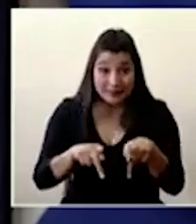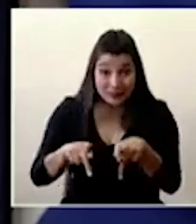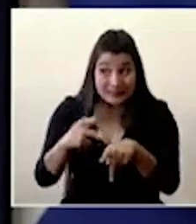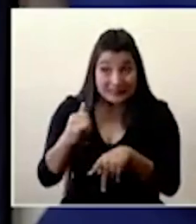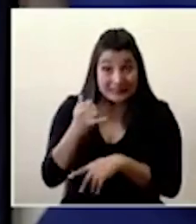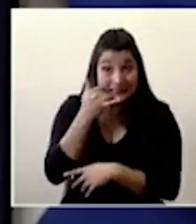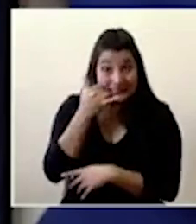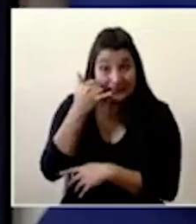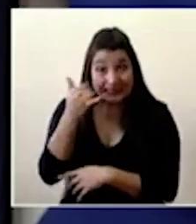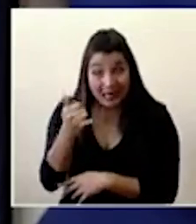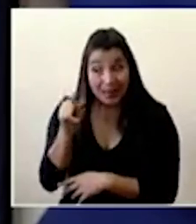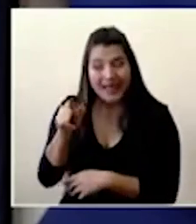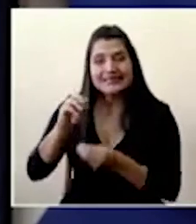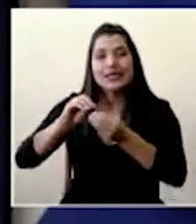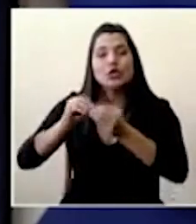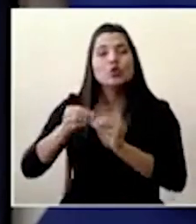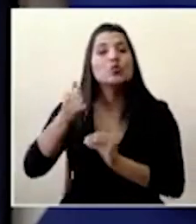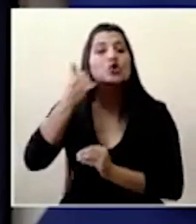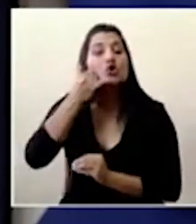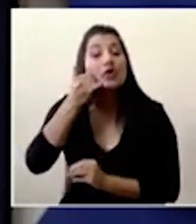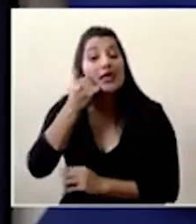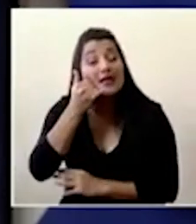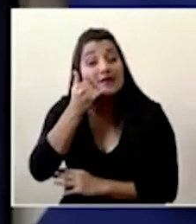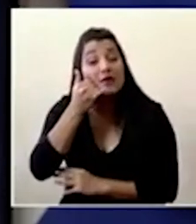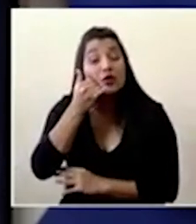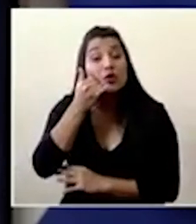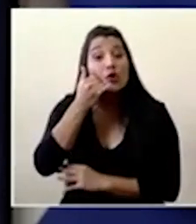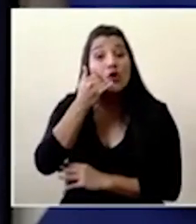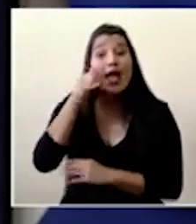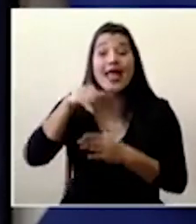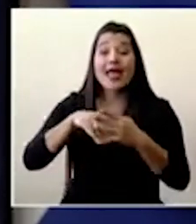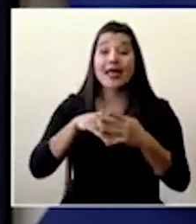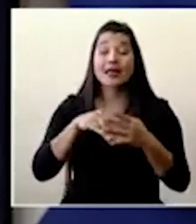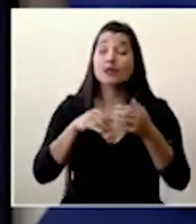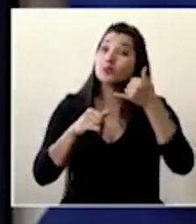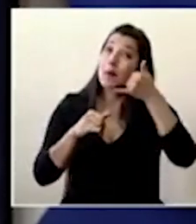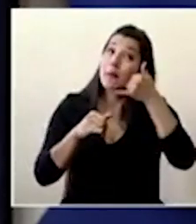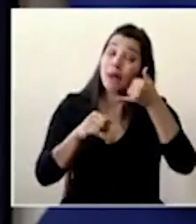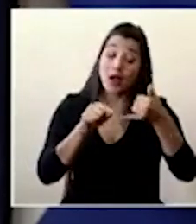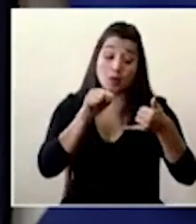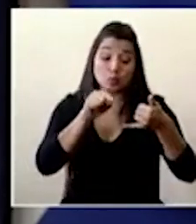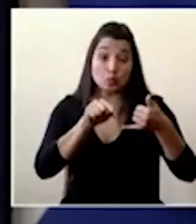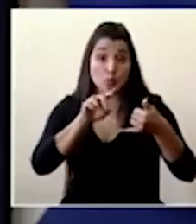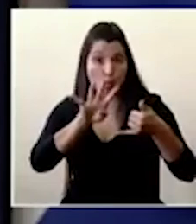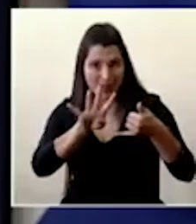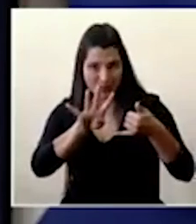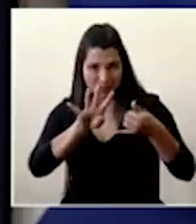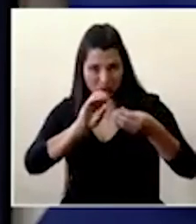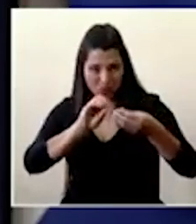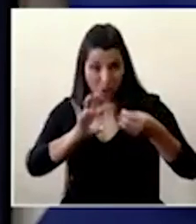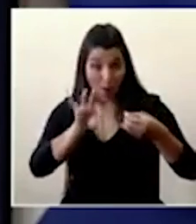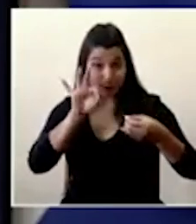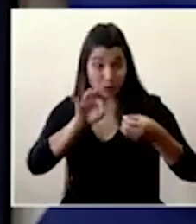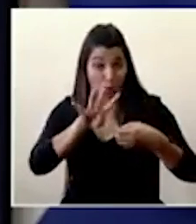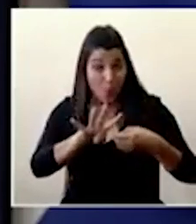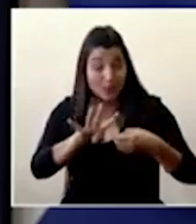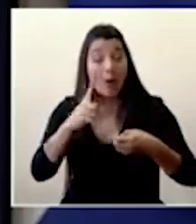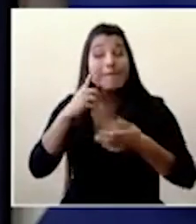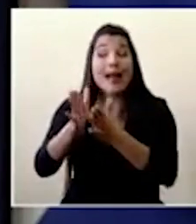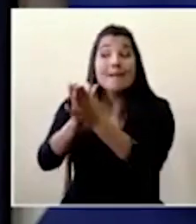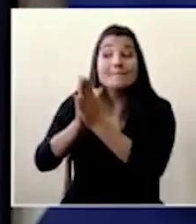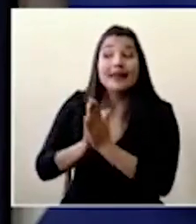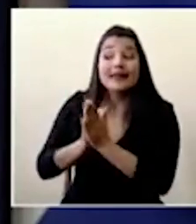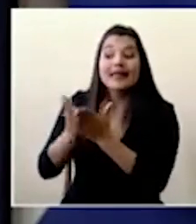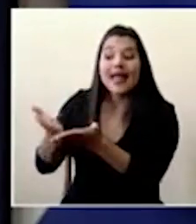este número de teléfono es para, en la opción 4, es para solicitar la entrega de medicamentos, no